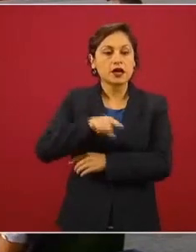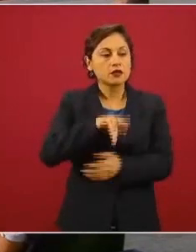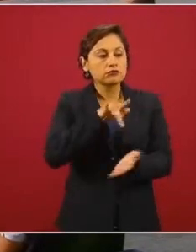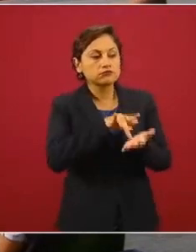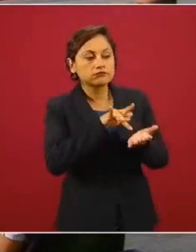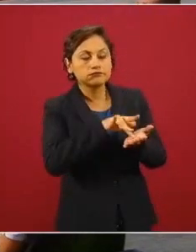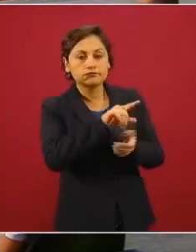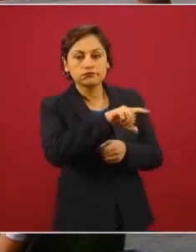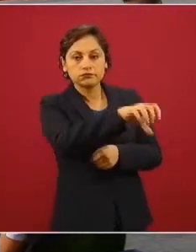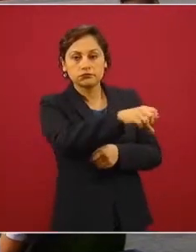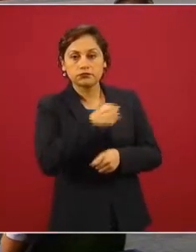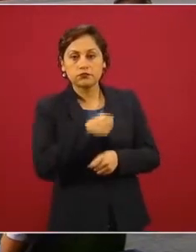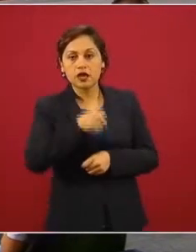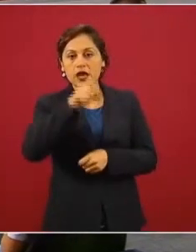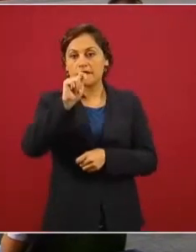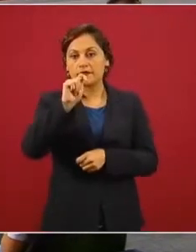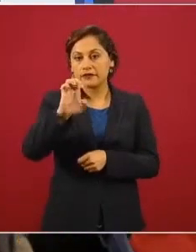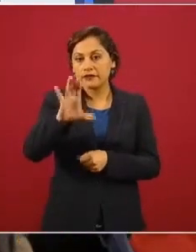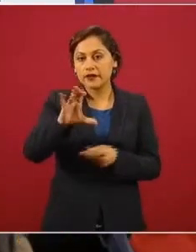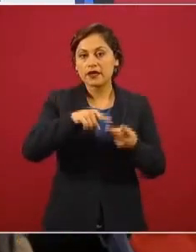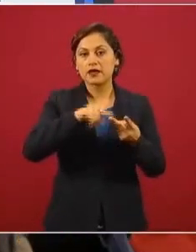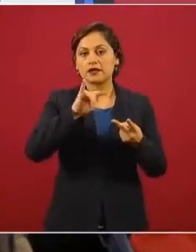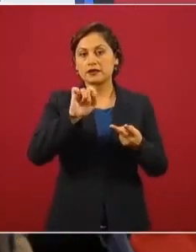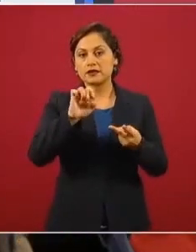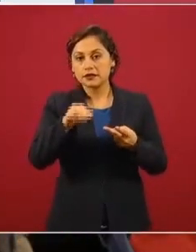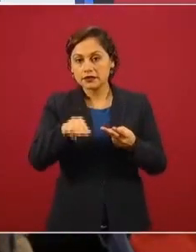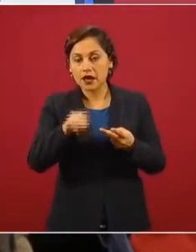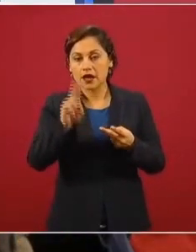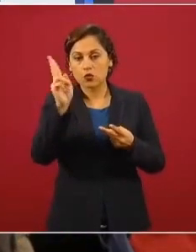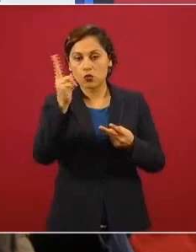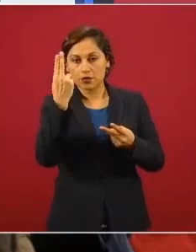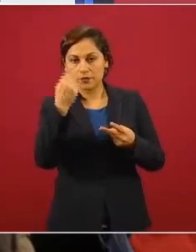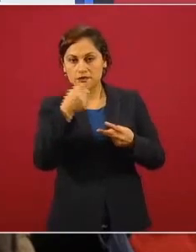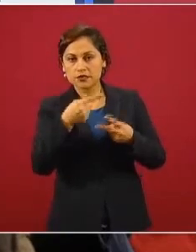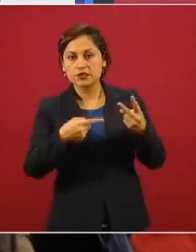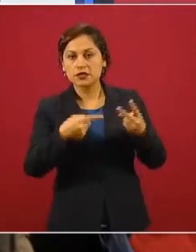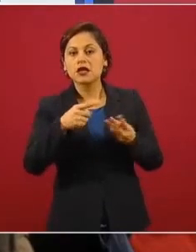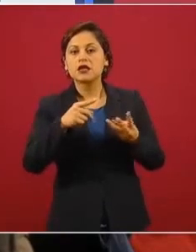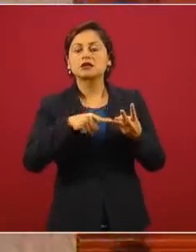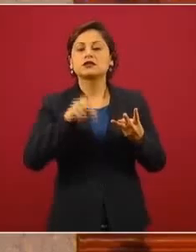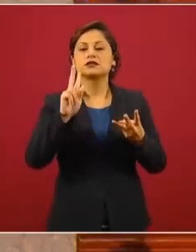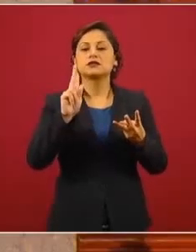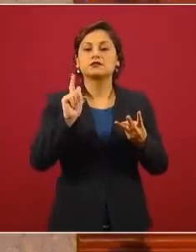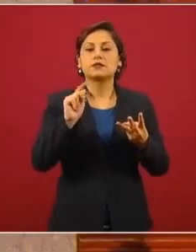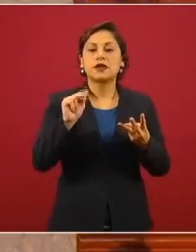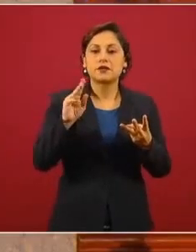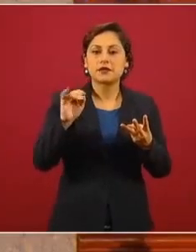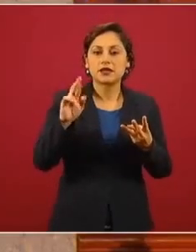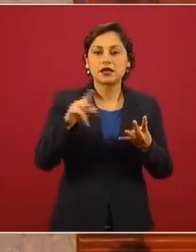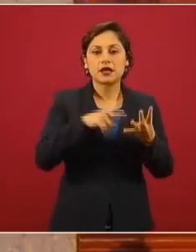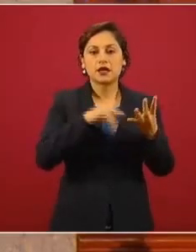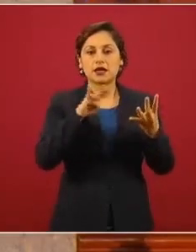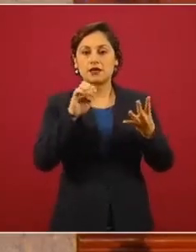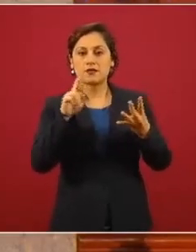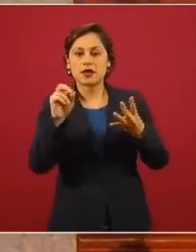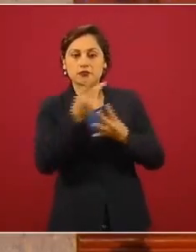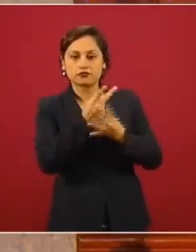Tecnológico Monterrey y del ITAM, la Universidad Panamericana y la Iberoamericana.